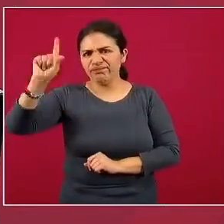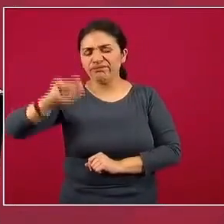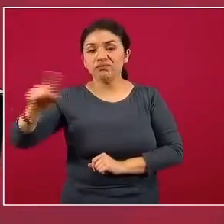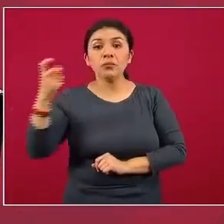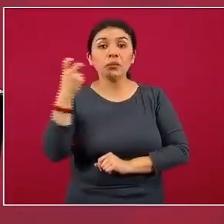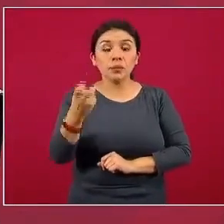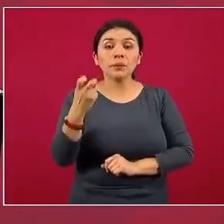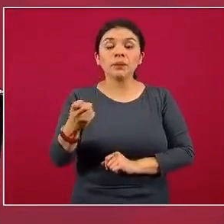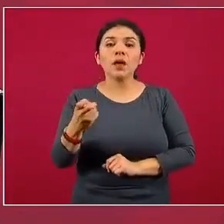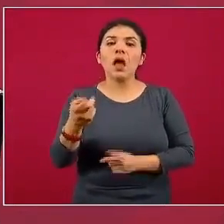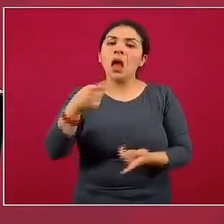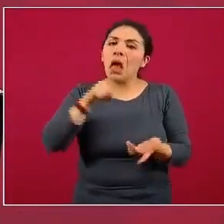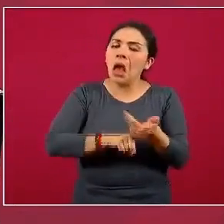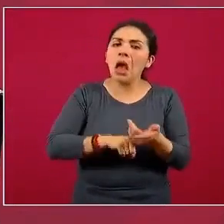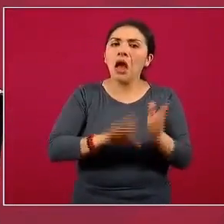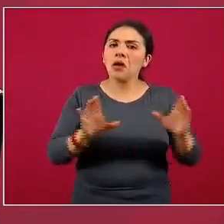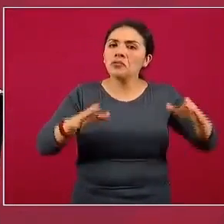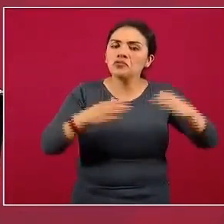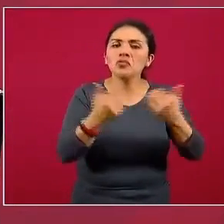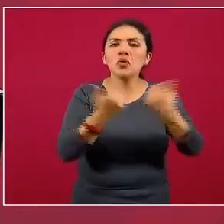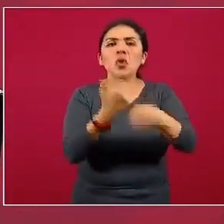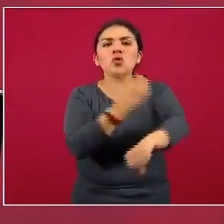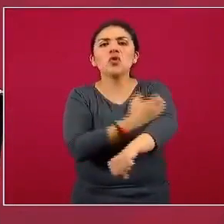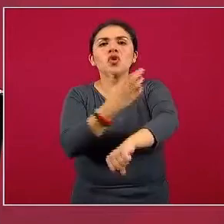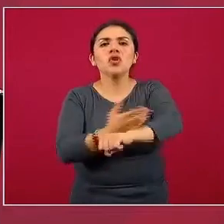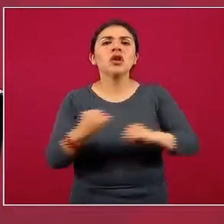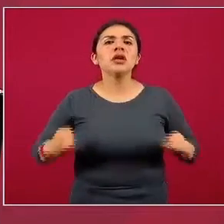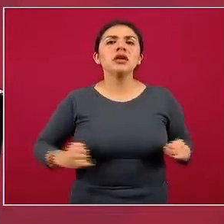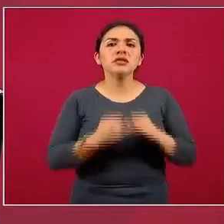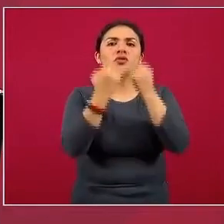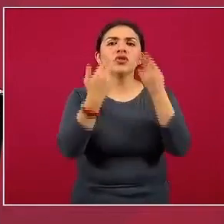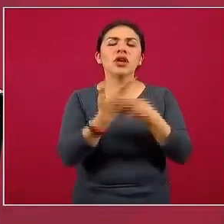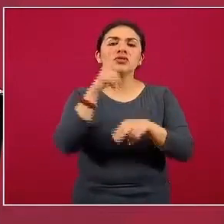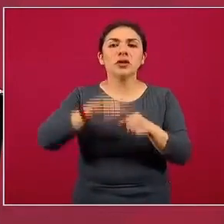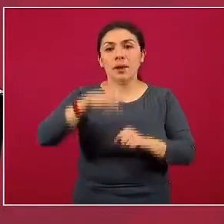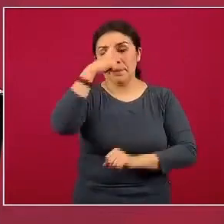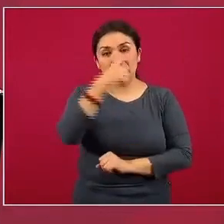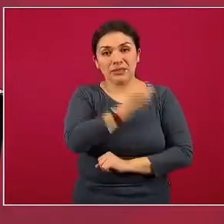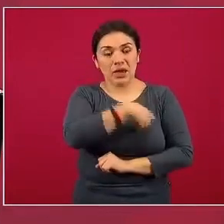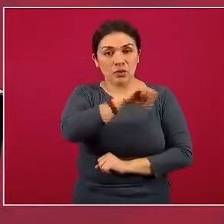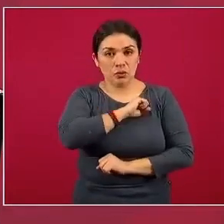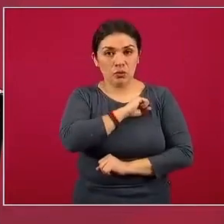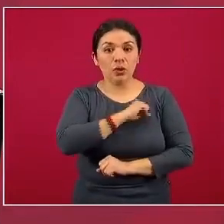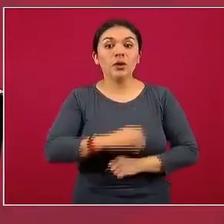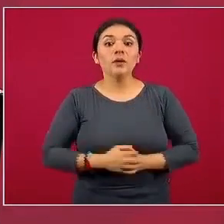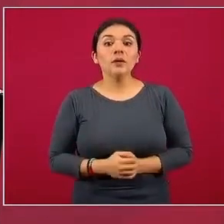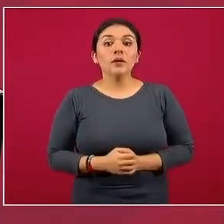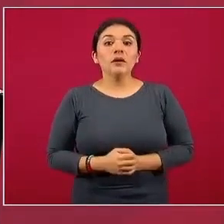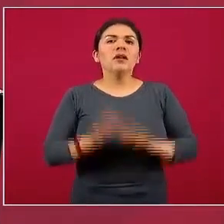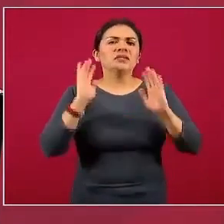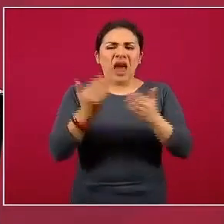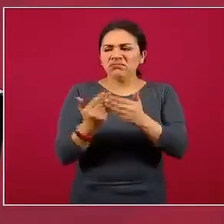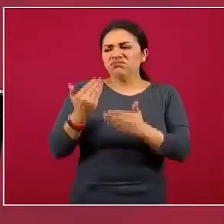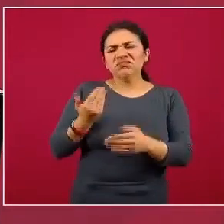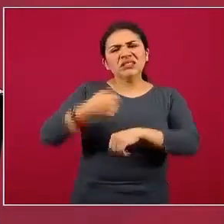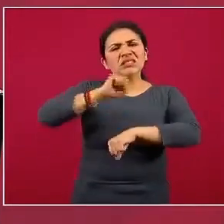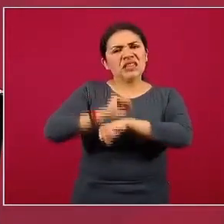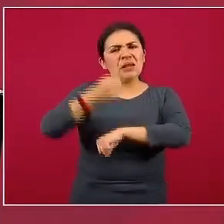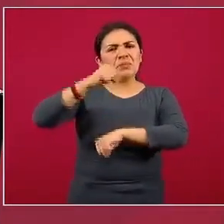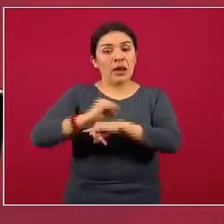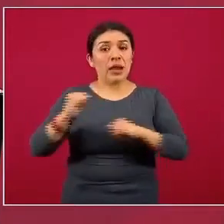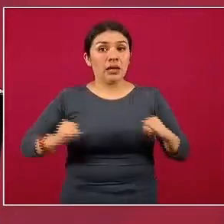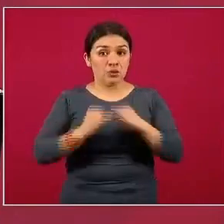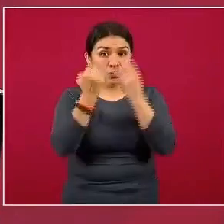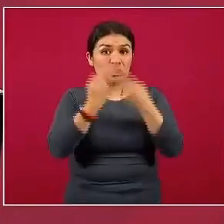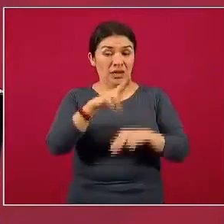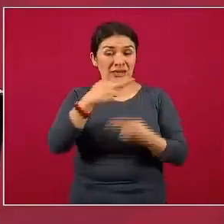fue conformado y coordinado por el Instituto Nacional de Salud Pública. Hace varias semanas el Instituto